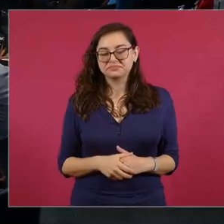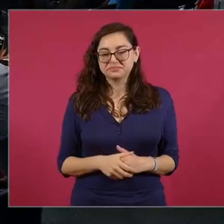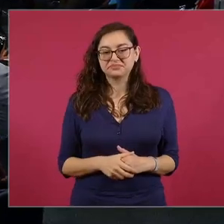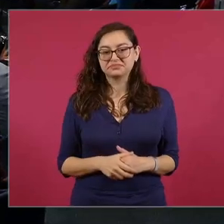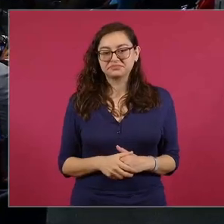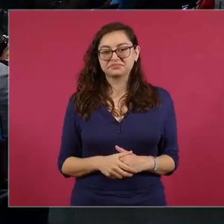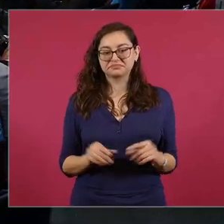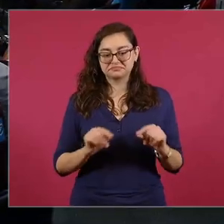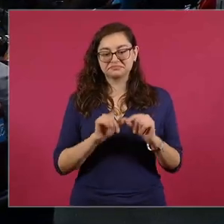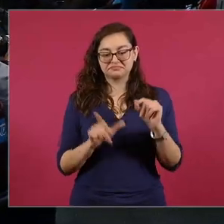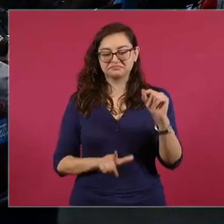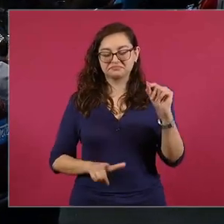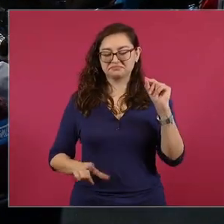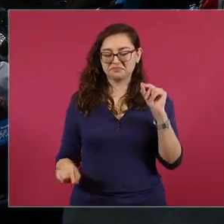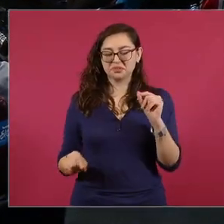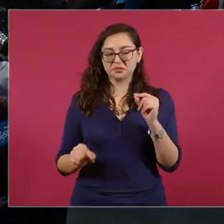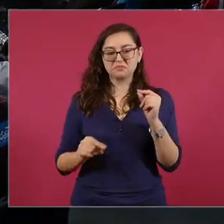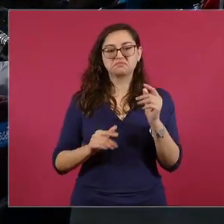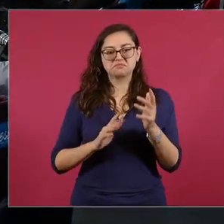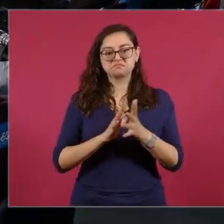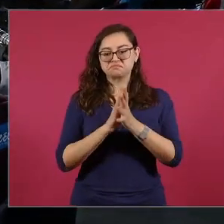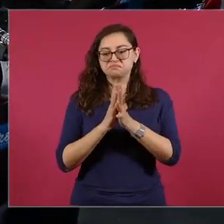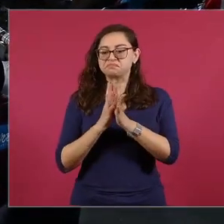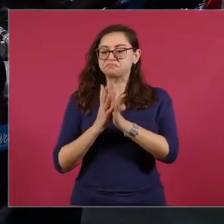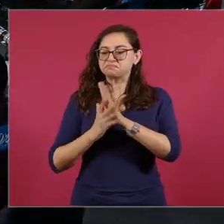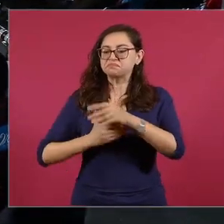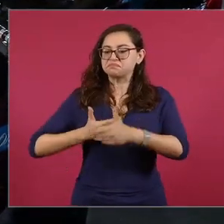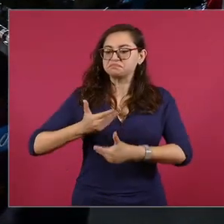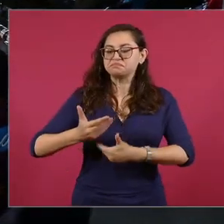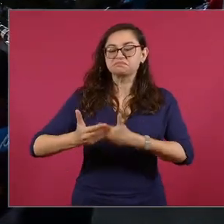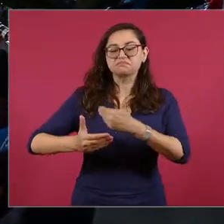nuestro país, para México.